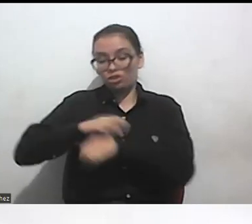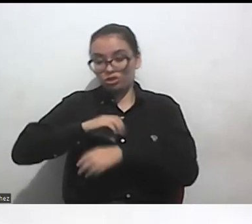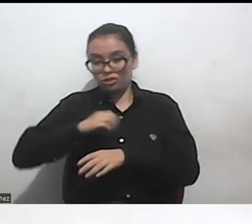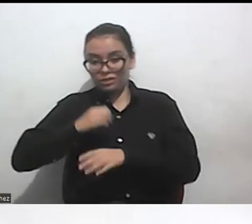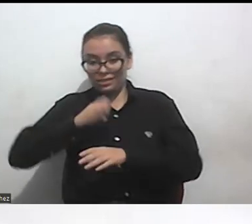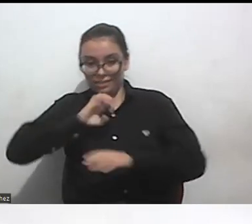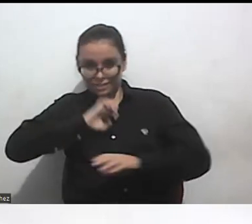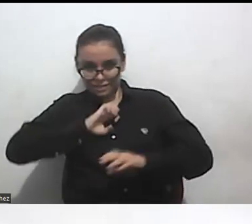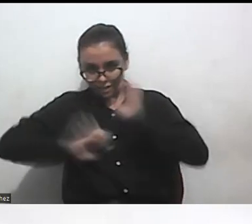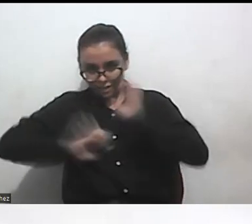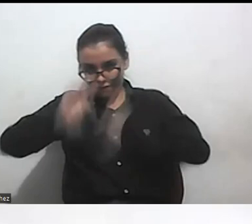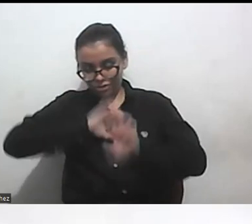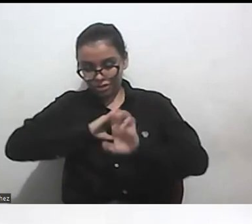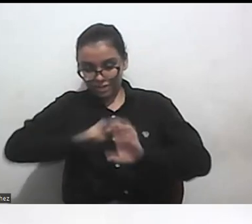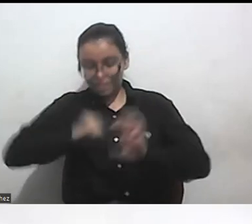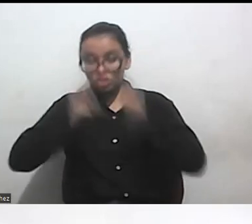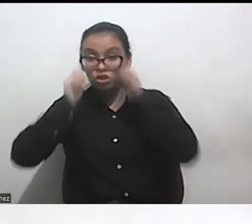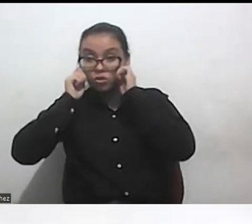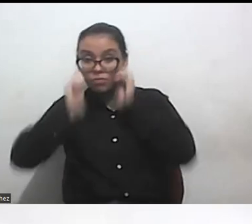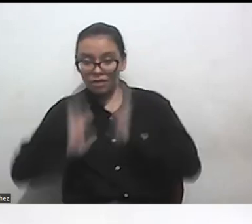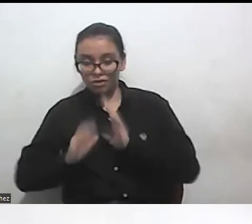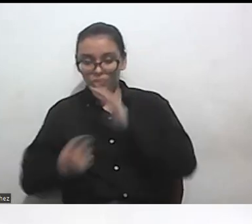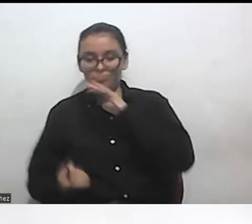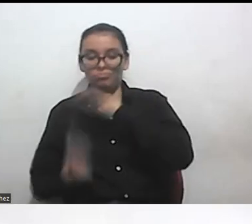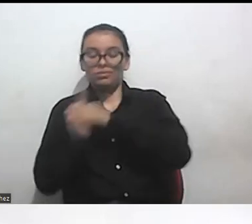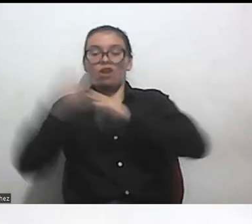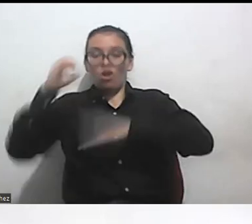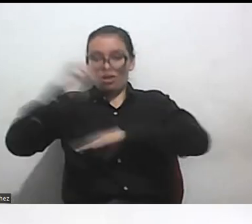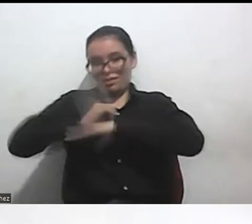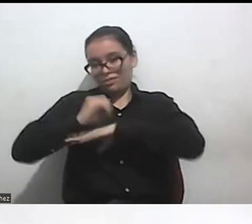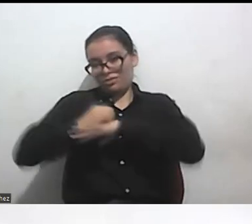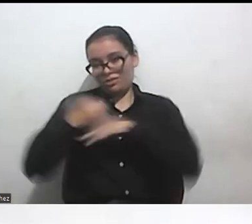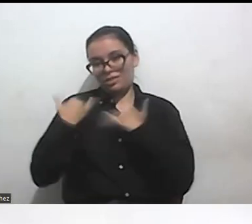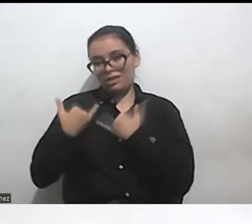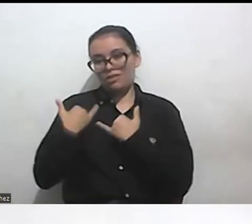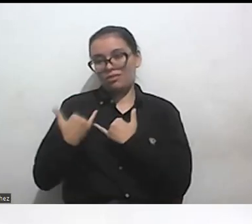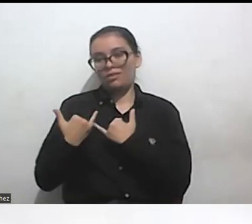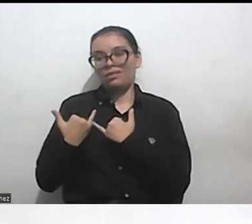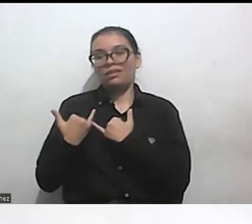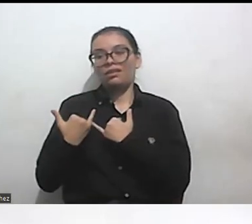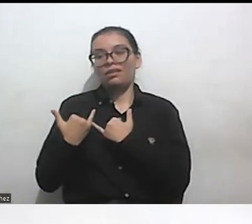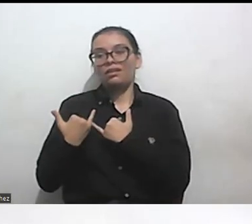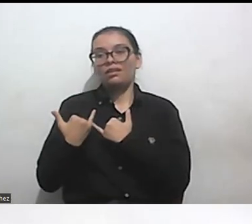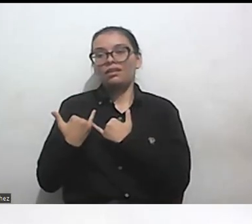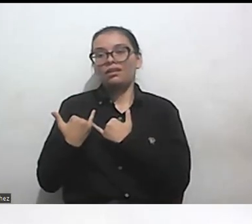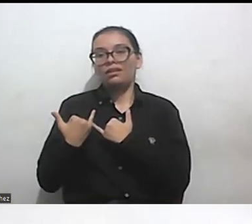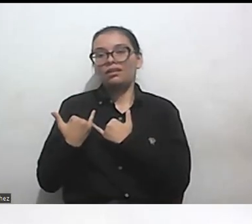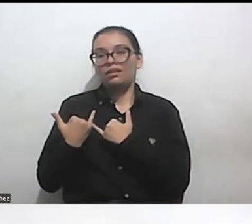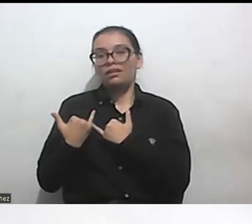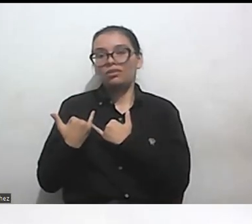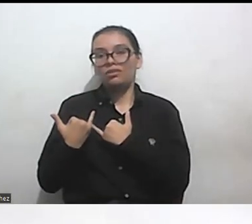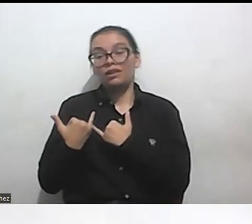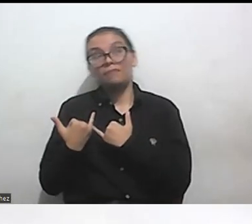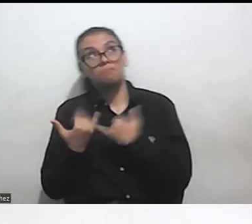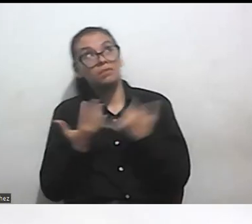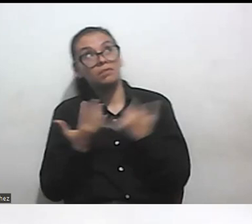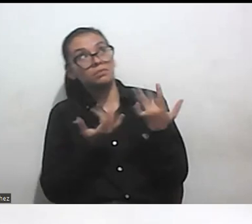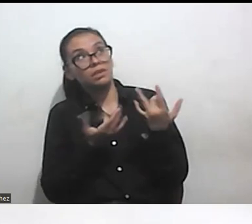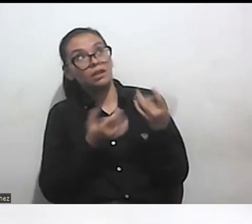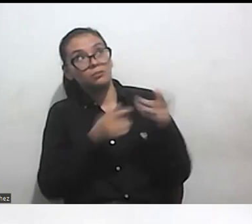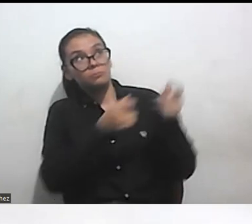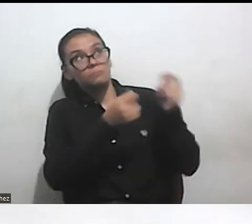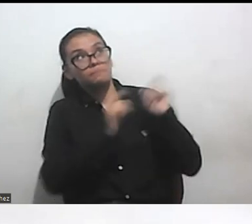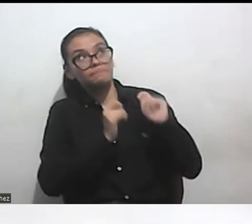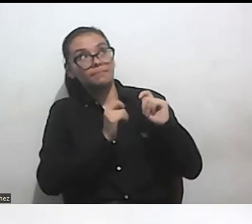y cree la organización que hoy aún está de hecho estoy esperando mi personería jurídica